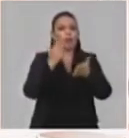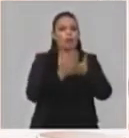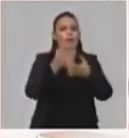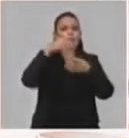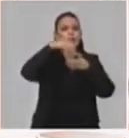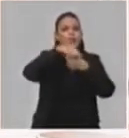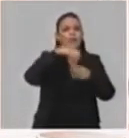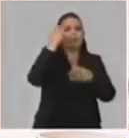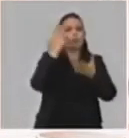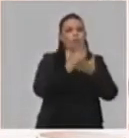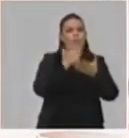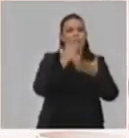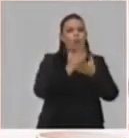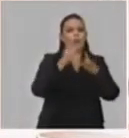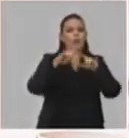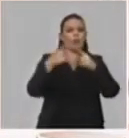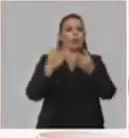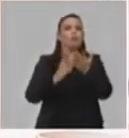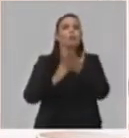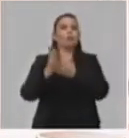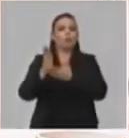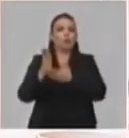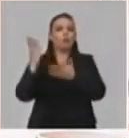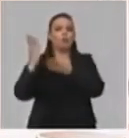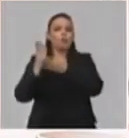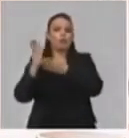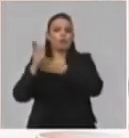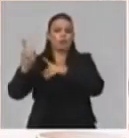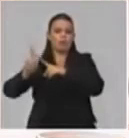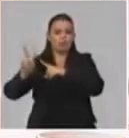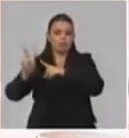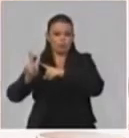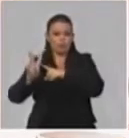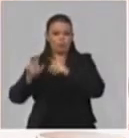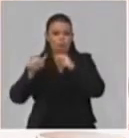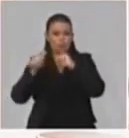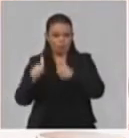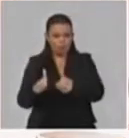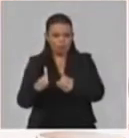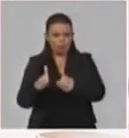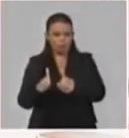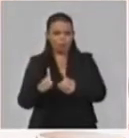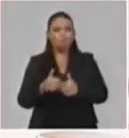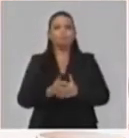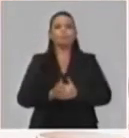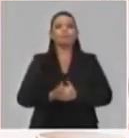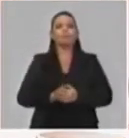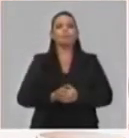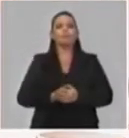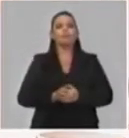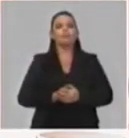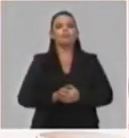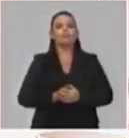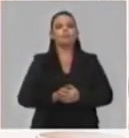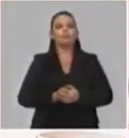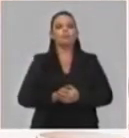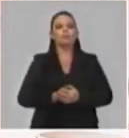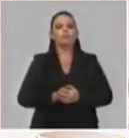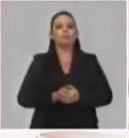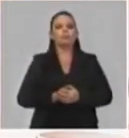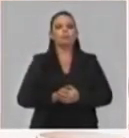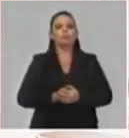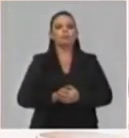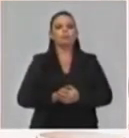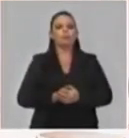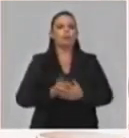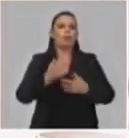desarrollar actividades docentes a través de las vías que estamos utilizando, la televisión, teleclase,